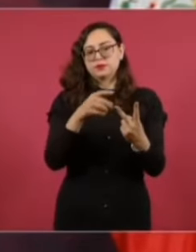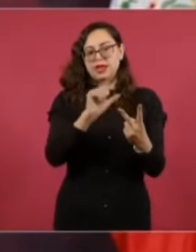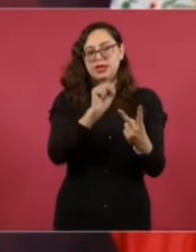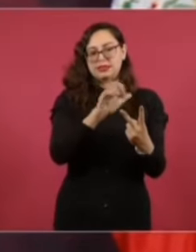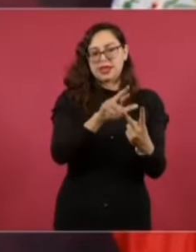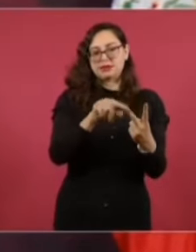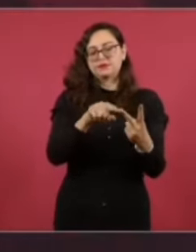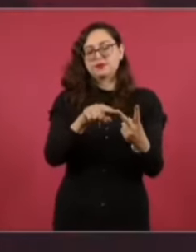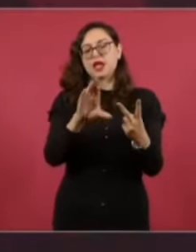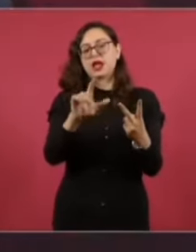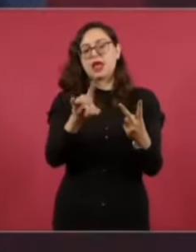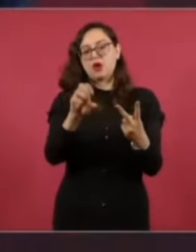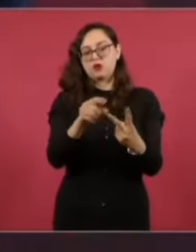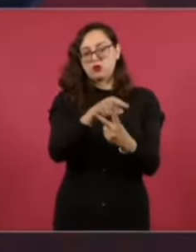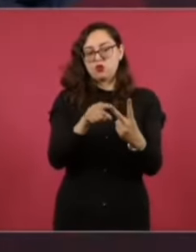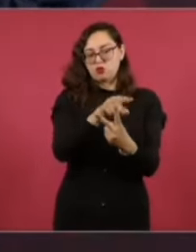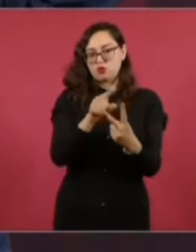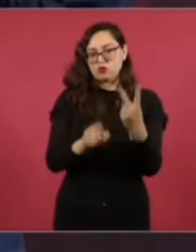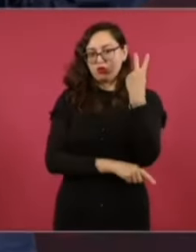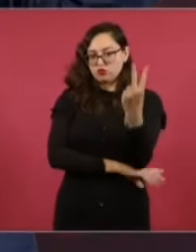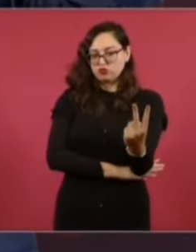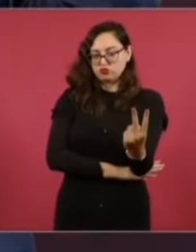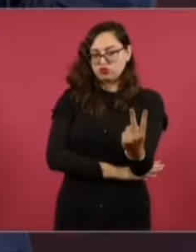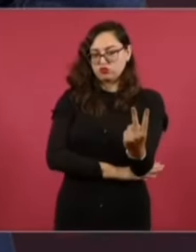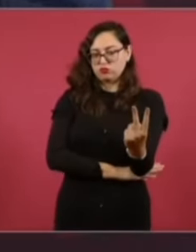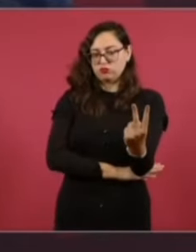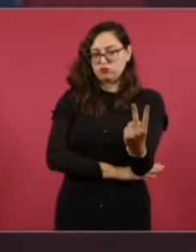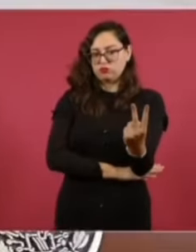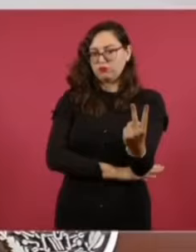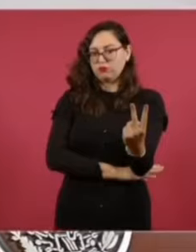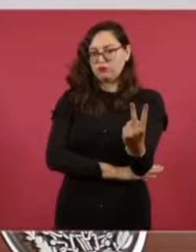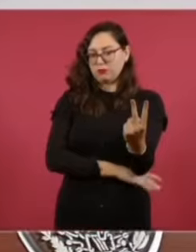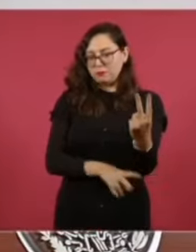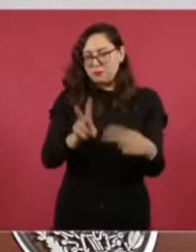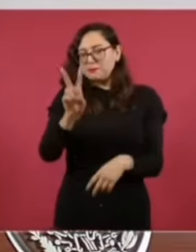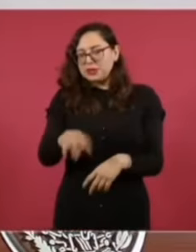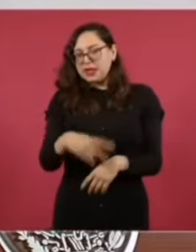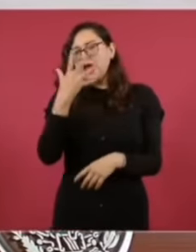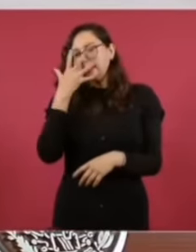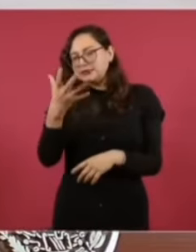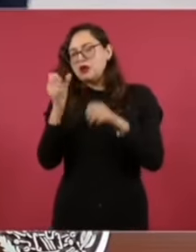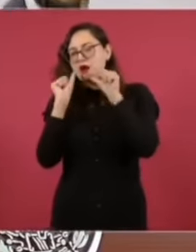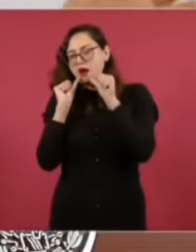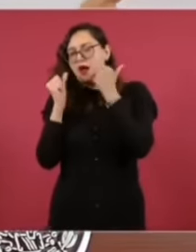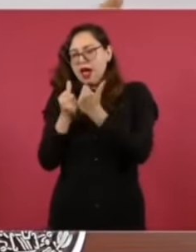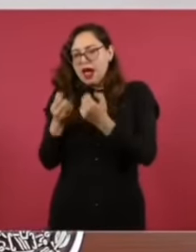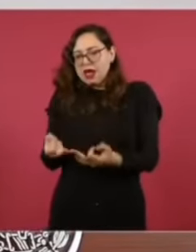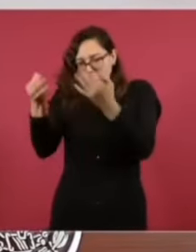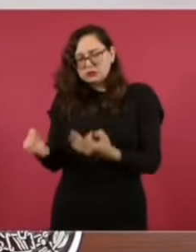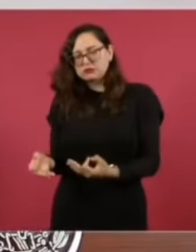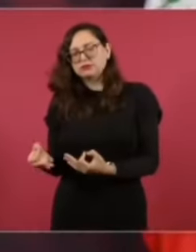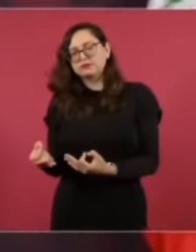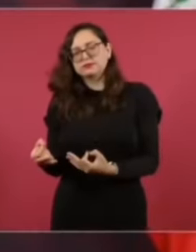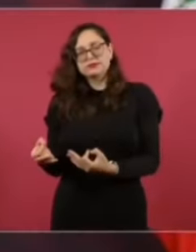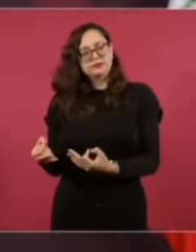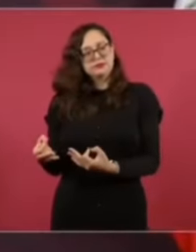O sea, no estamos hablando de una asociación de